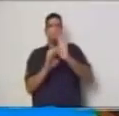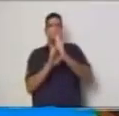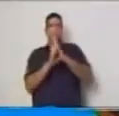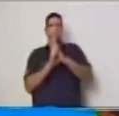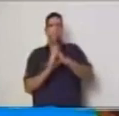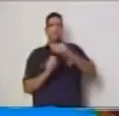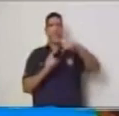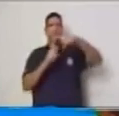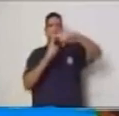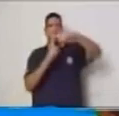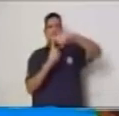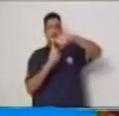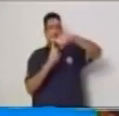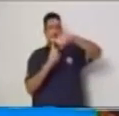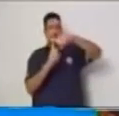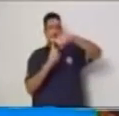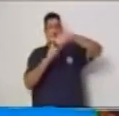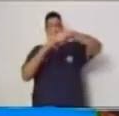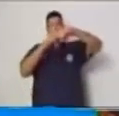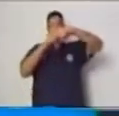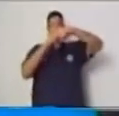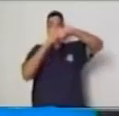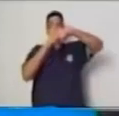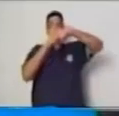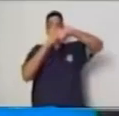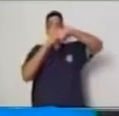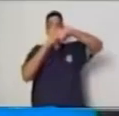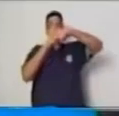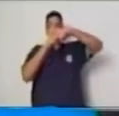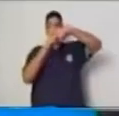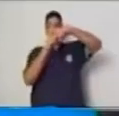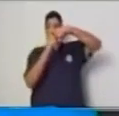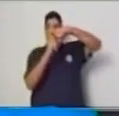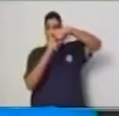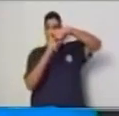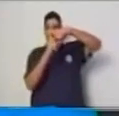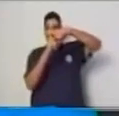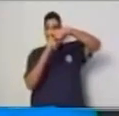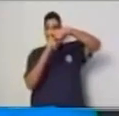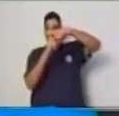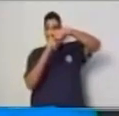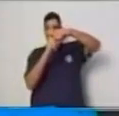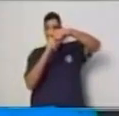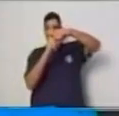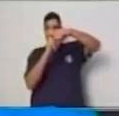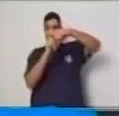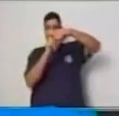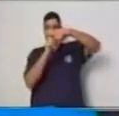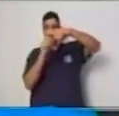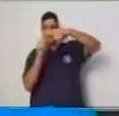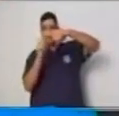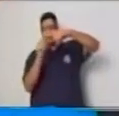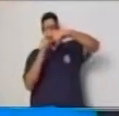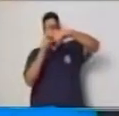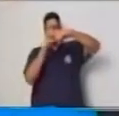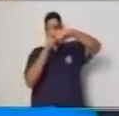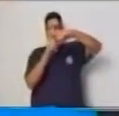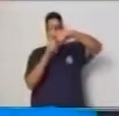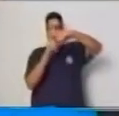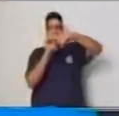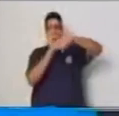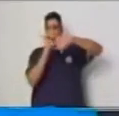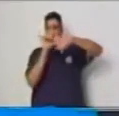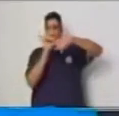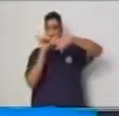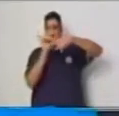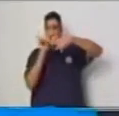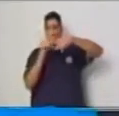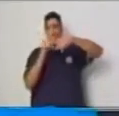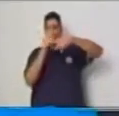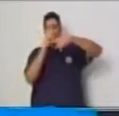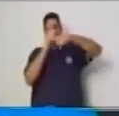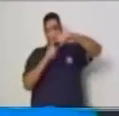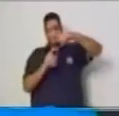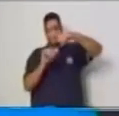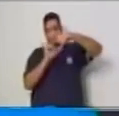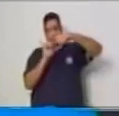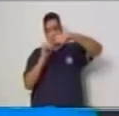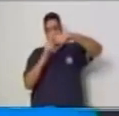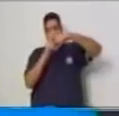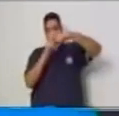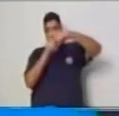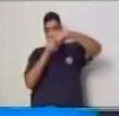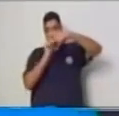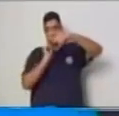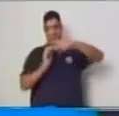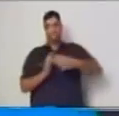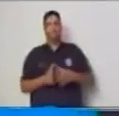el plano cartesiano y que nos quede de esta forma en efecto ya lo tienes trazado que